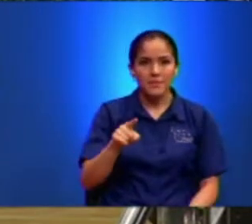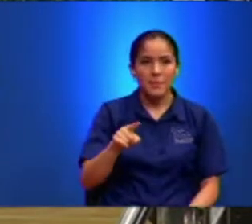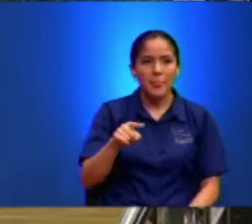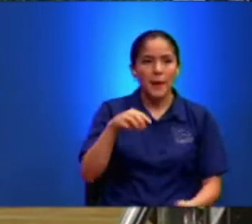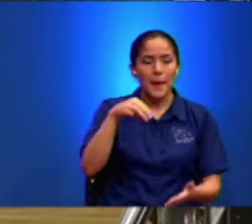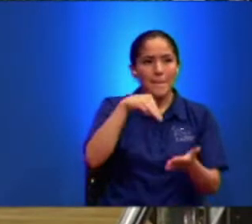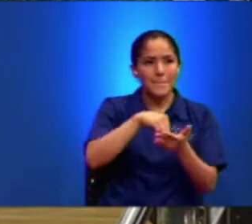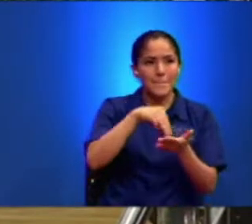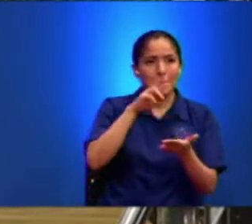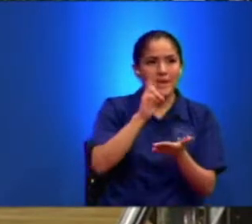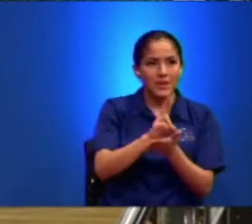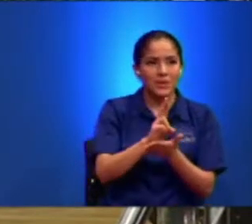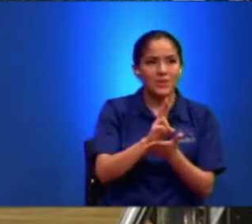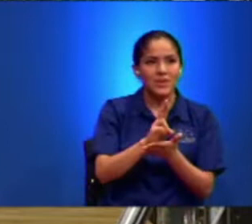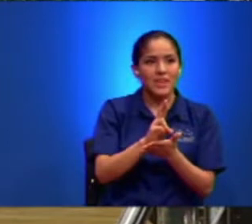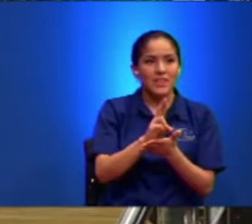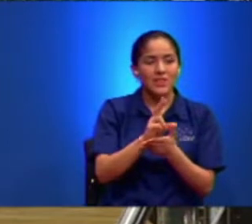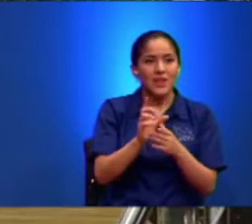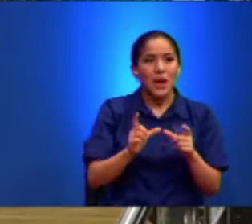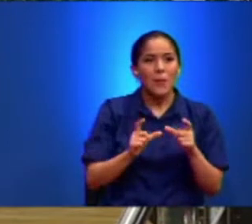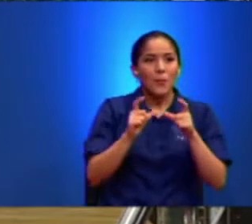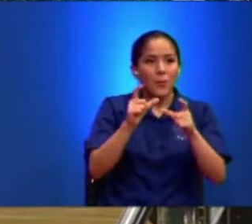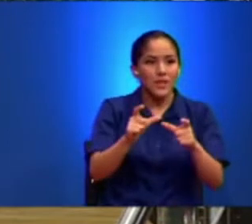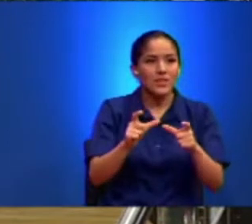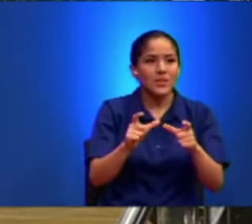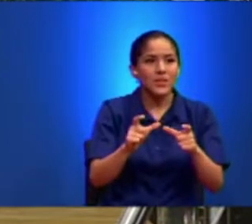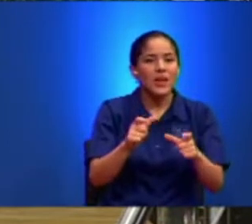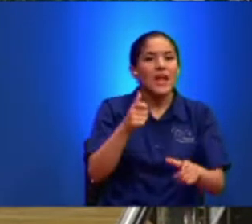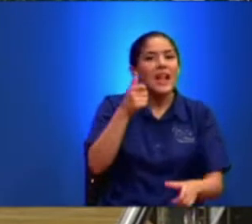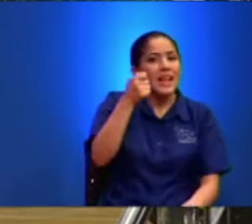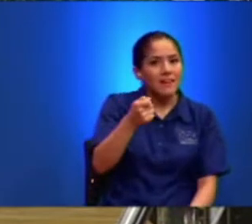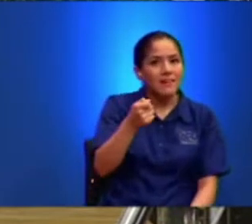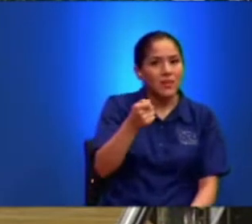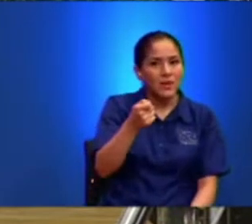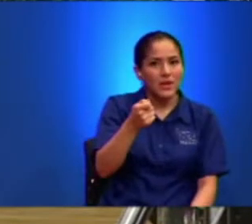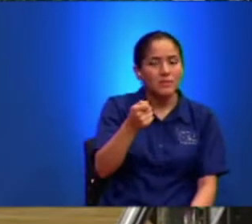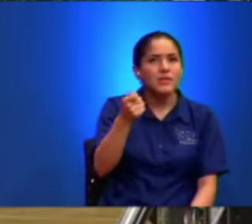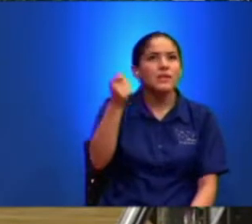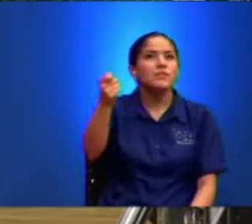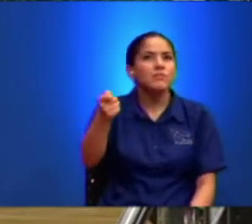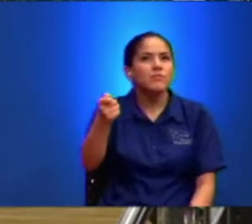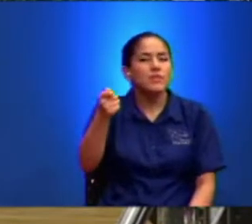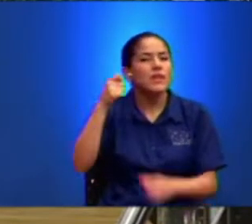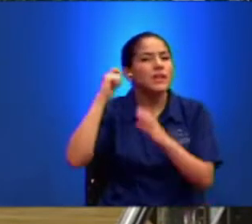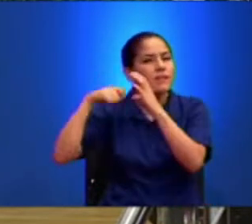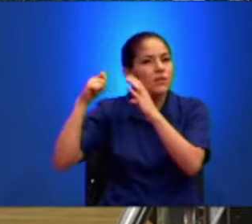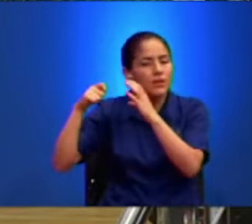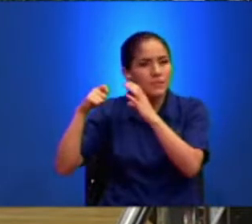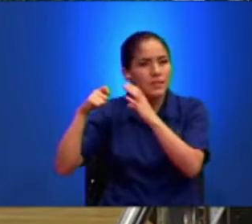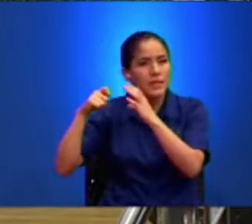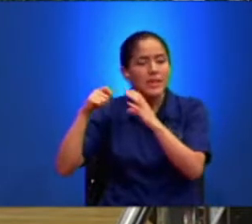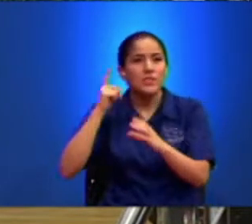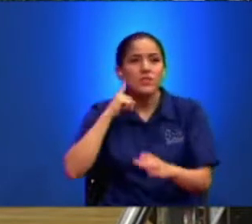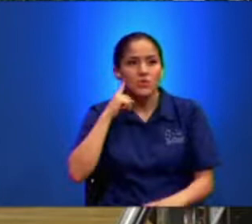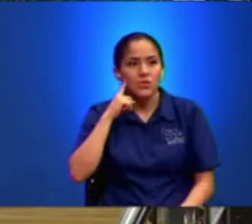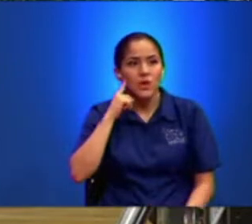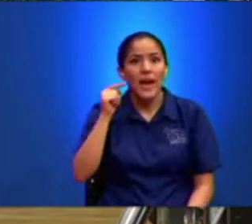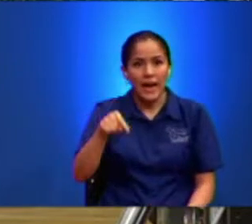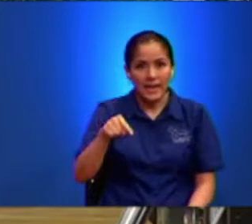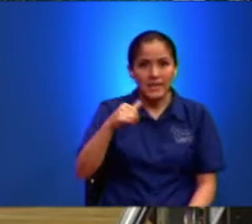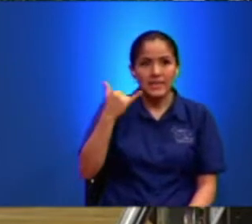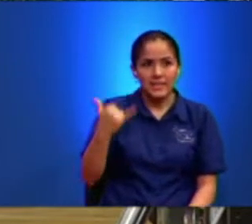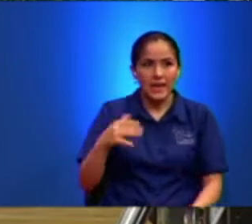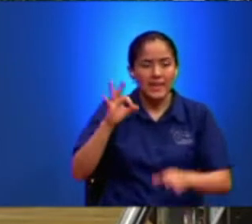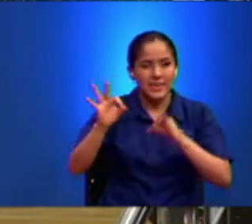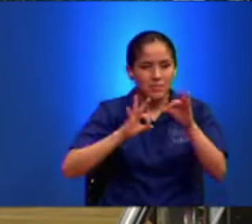Es como Que le hubiera Puesto la grabadora Y sólo eso Grabó Y ya de aquí Explicamos Varias cosas Una de las